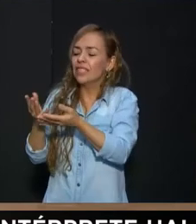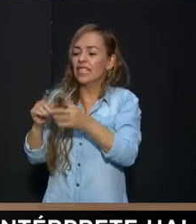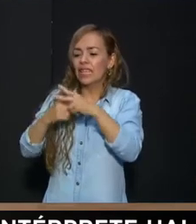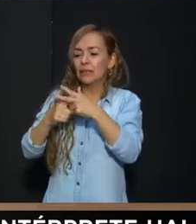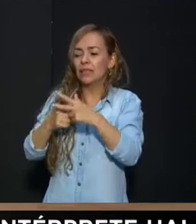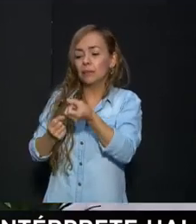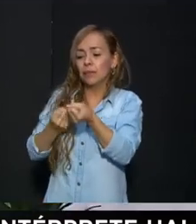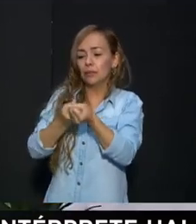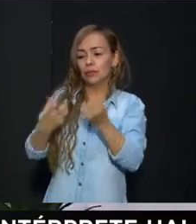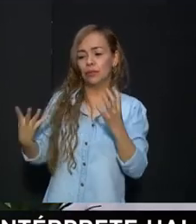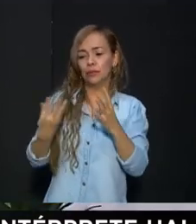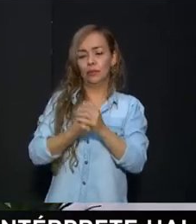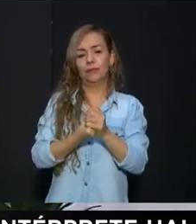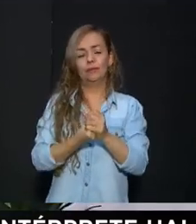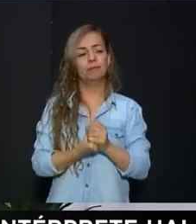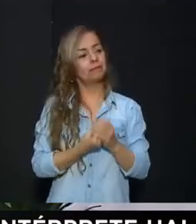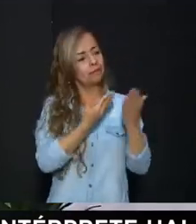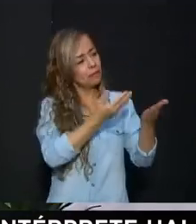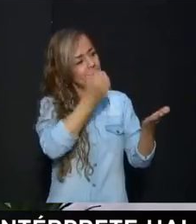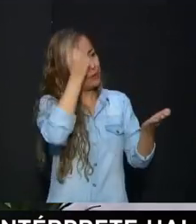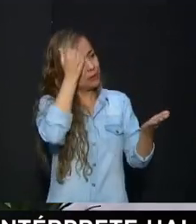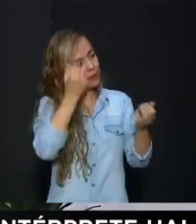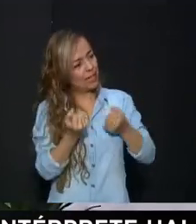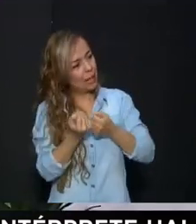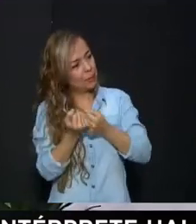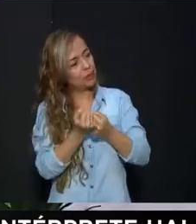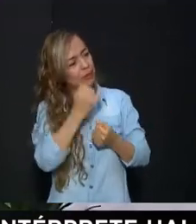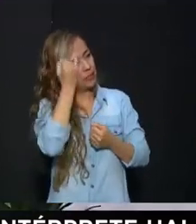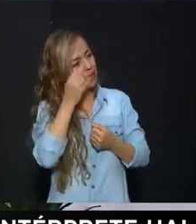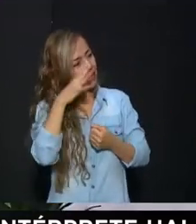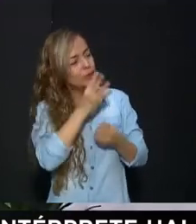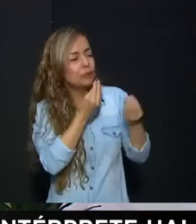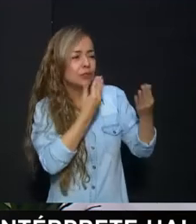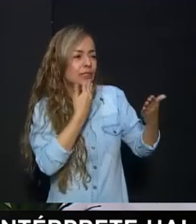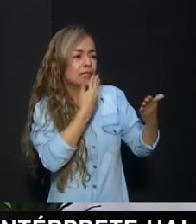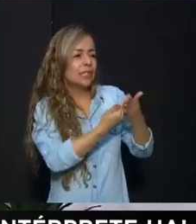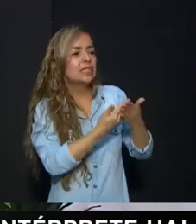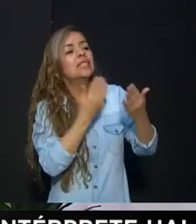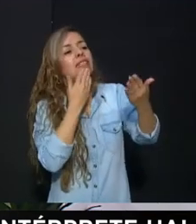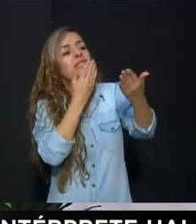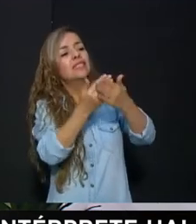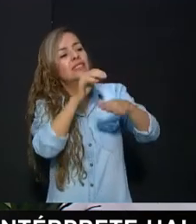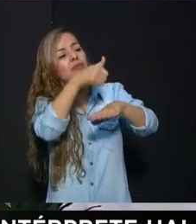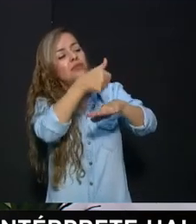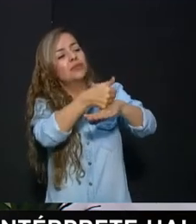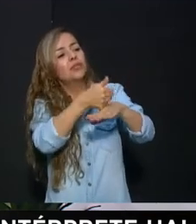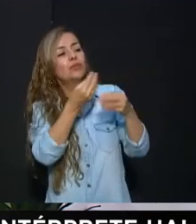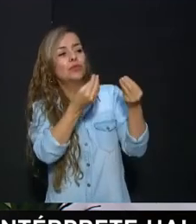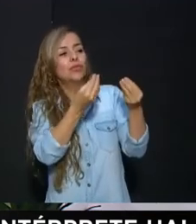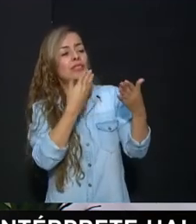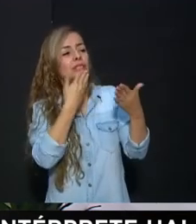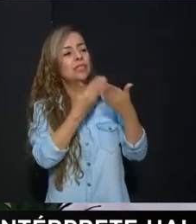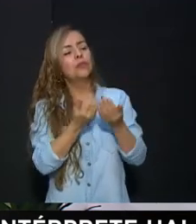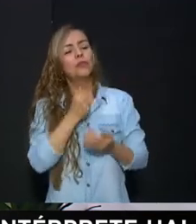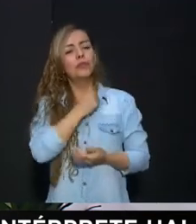En acompañamiento Listo Laura muchas gracias Docente de apoyo Señor rector Muchas gracias Y nos vamos Qué tal si nos ponemos de pie